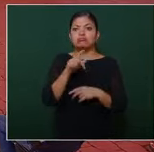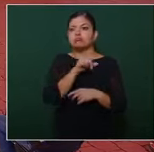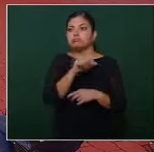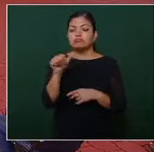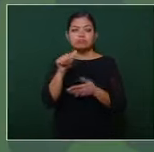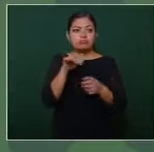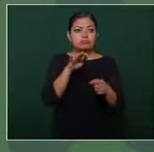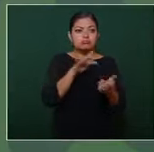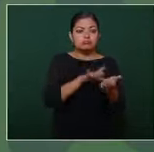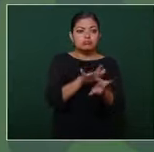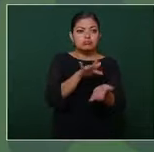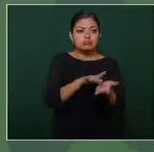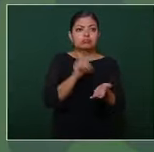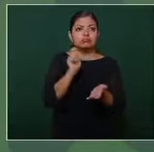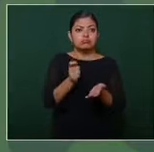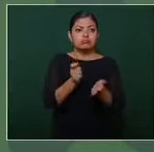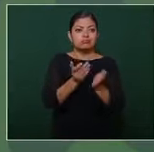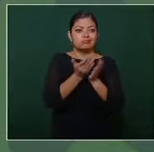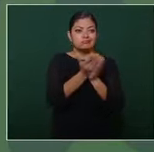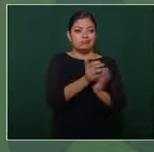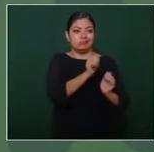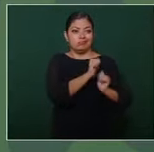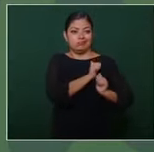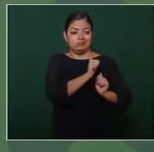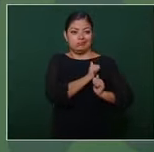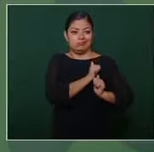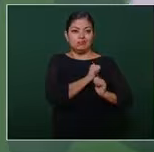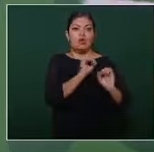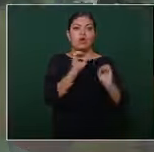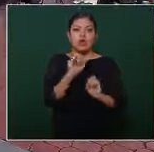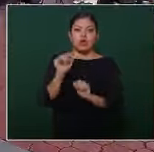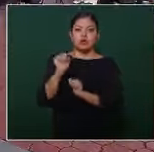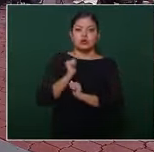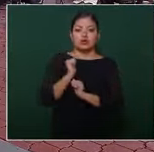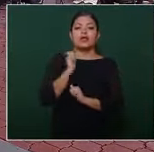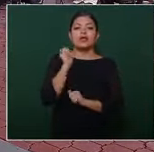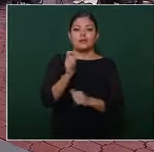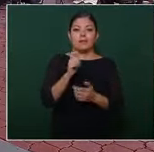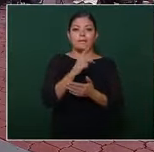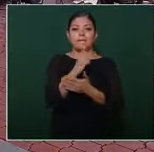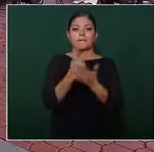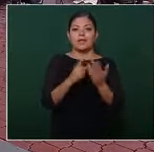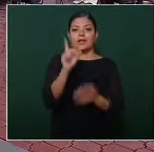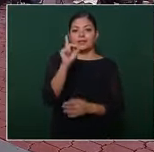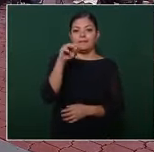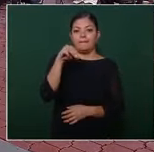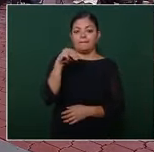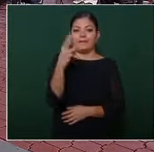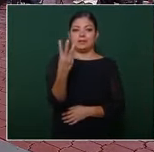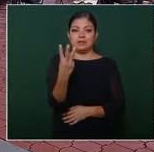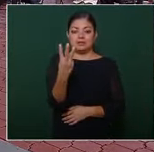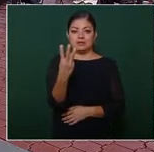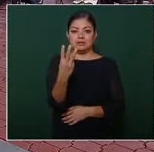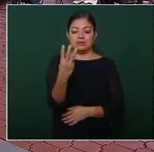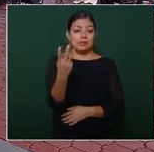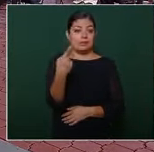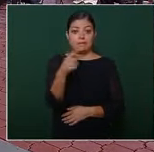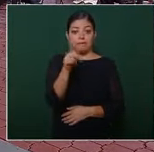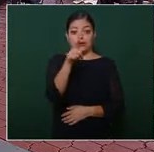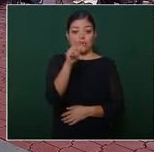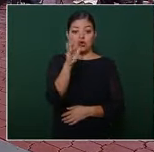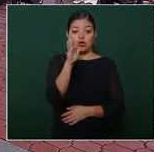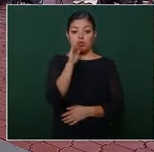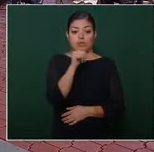o los soldados con el plan DN3 pero no lo puedes poner